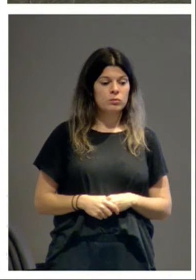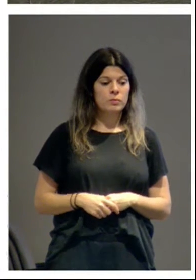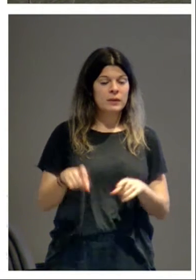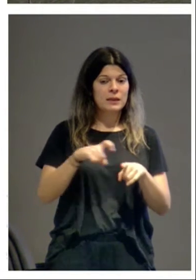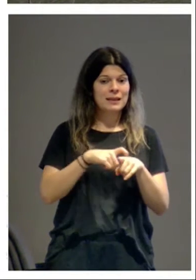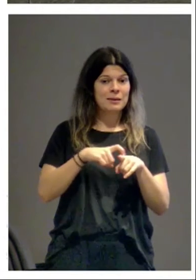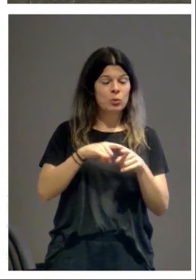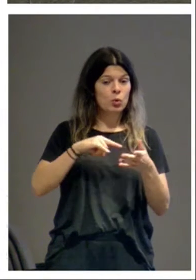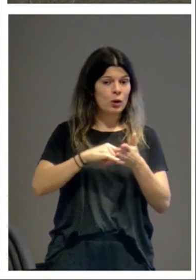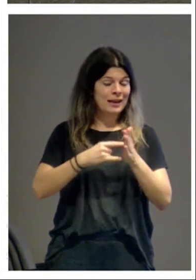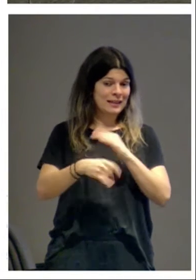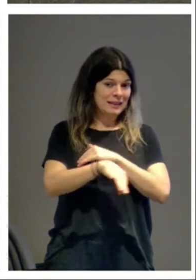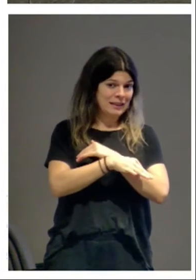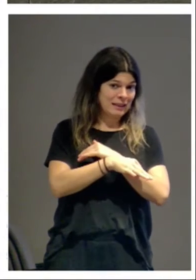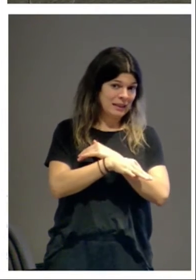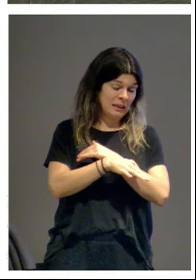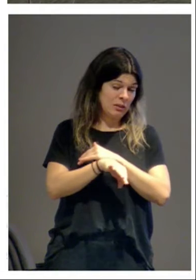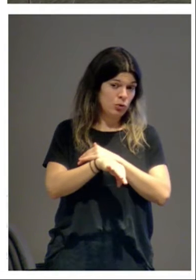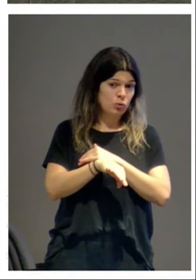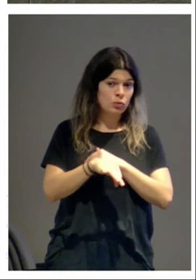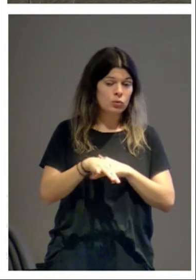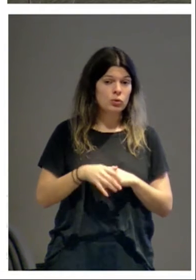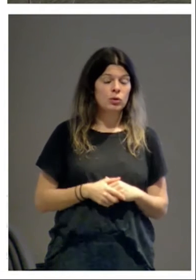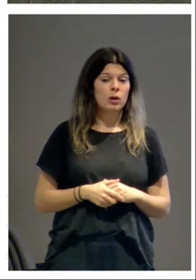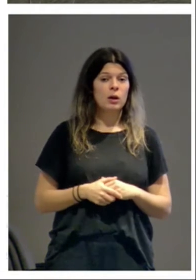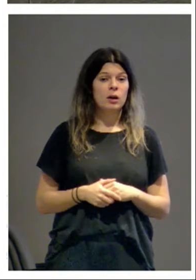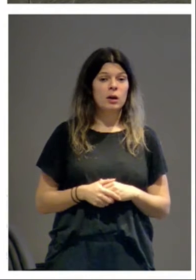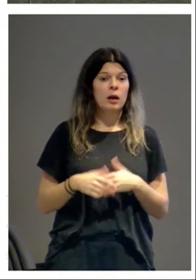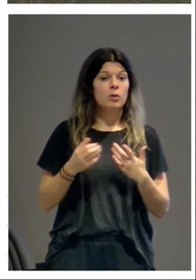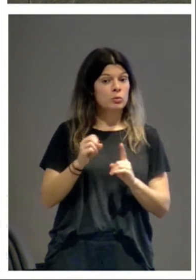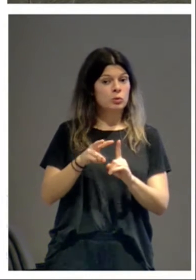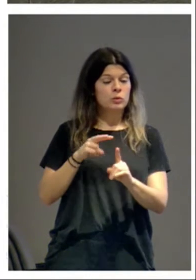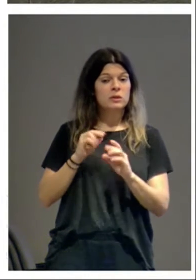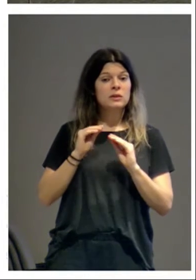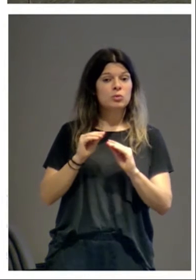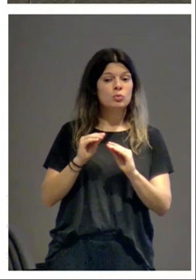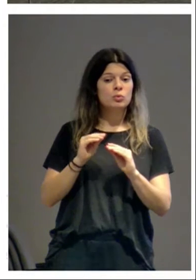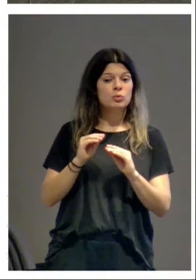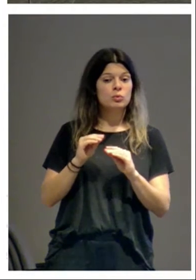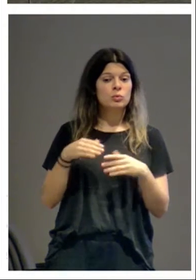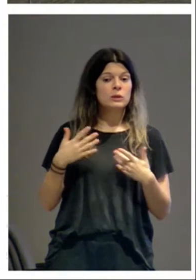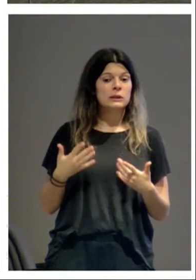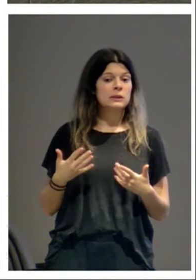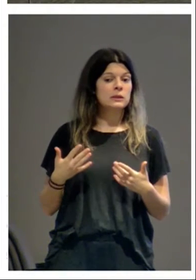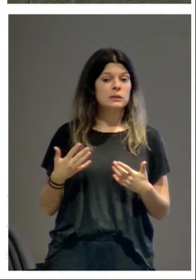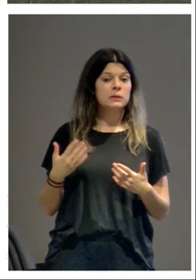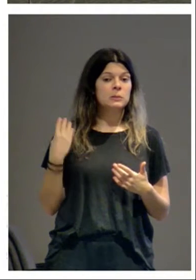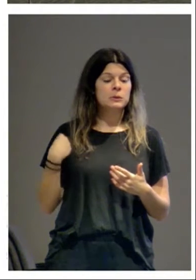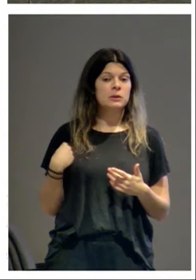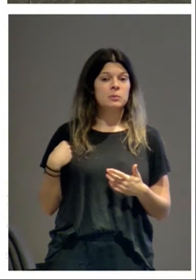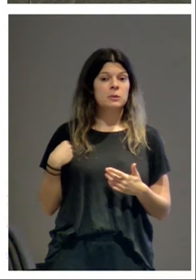Tipologías arquitectónicas. Era arquitecto Íñiguez. Entonces, su visión era la propia de